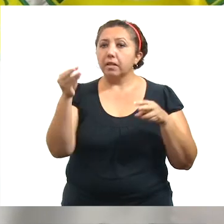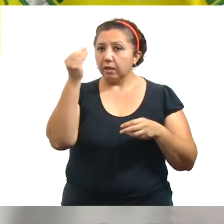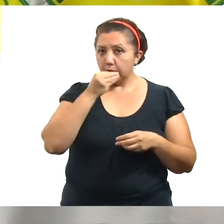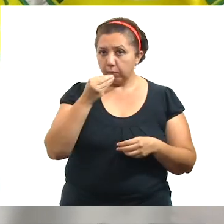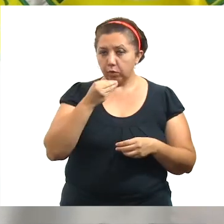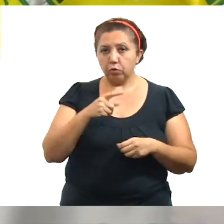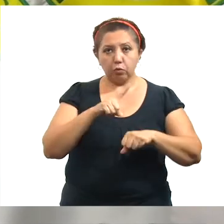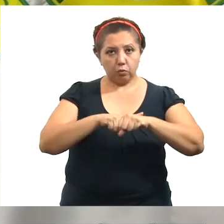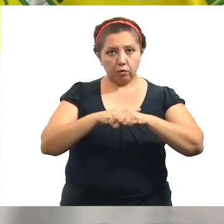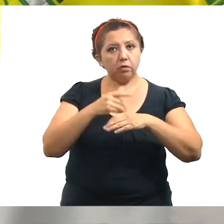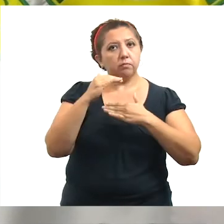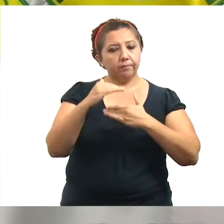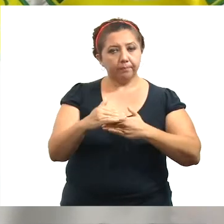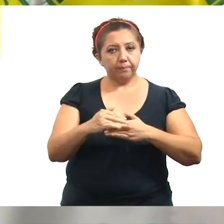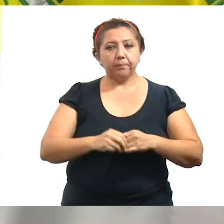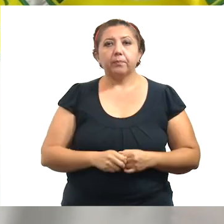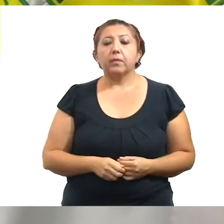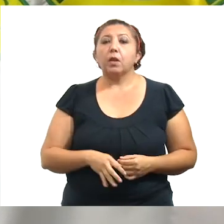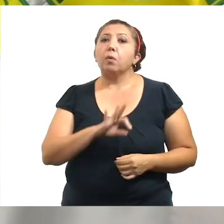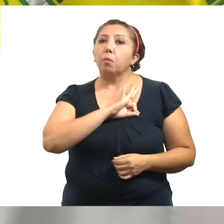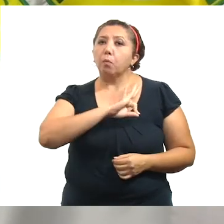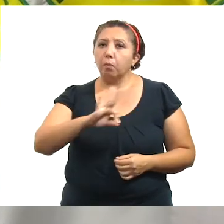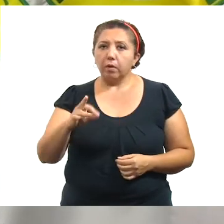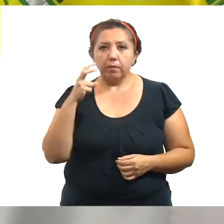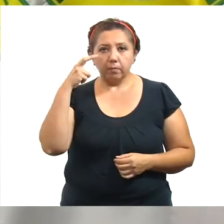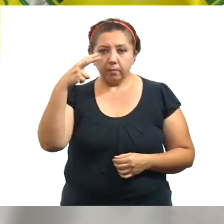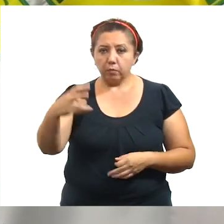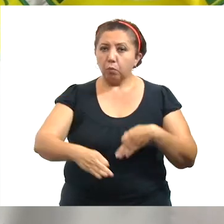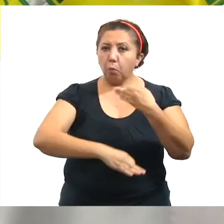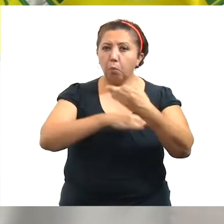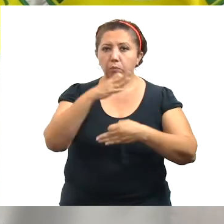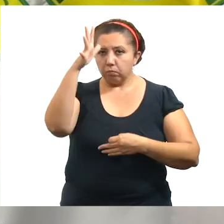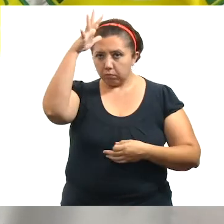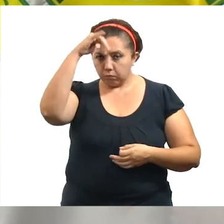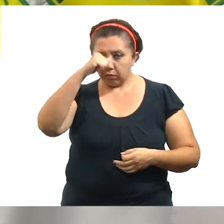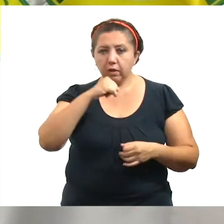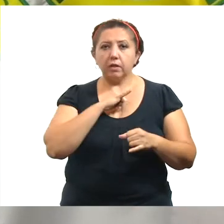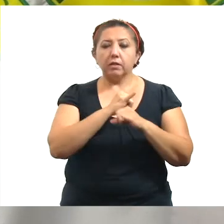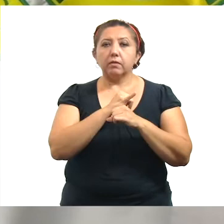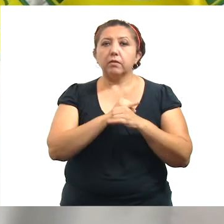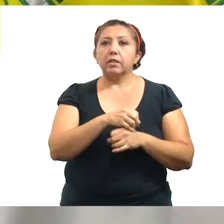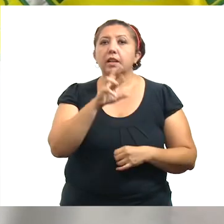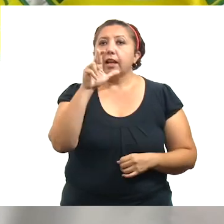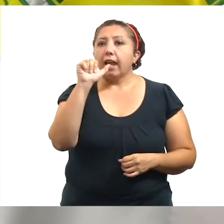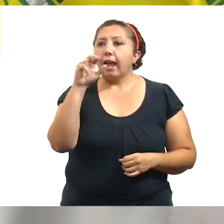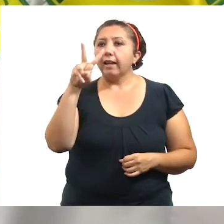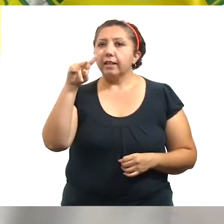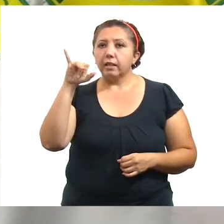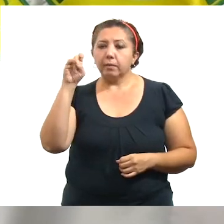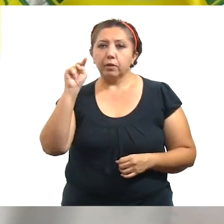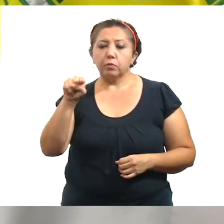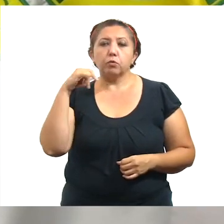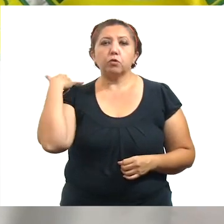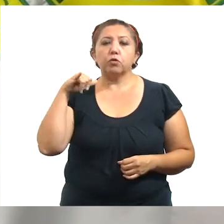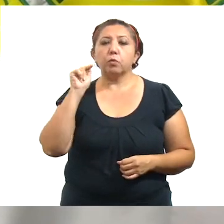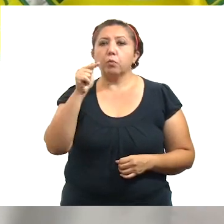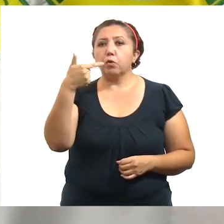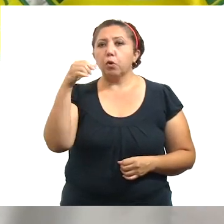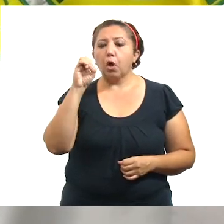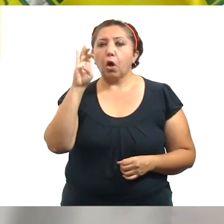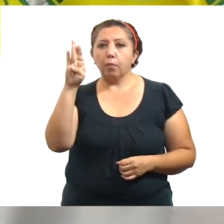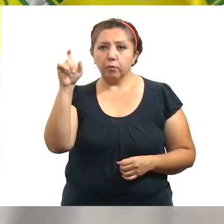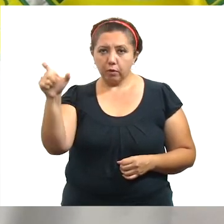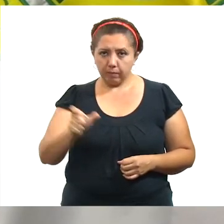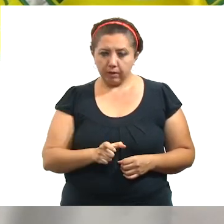alimentos con horario restringido. Podrán consultar la totalidad del acuerdo en la página reactivacion.yucatan.gov